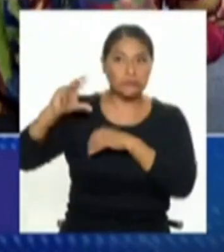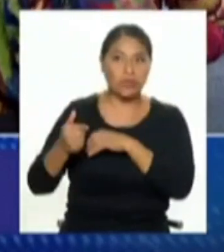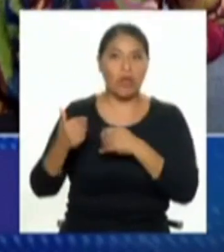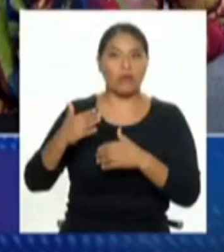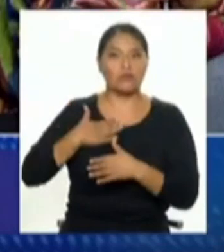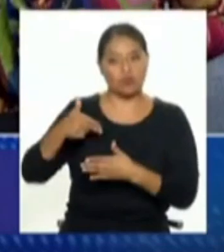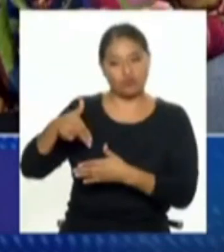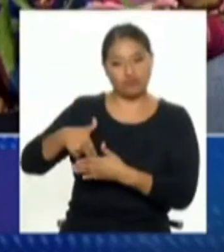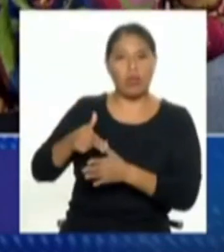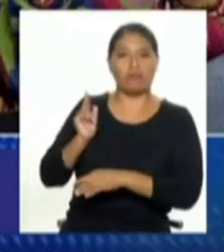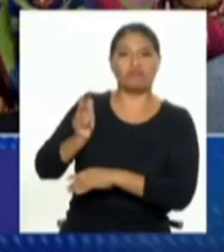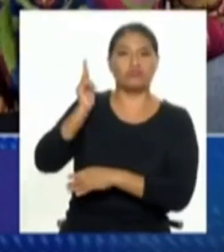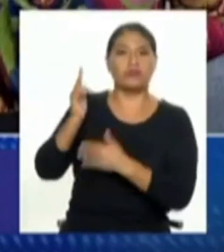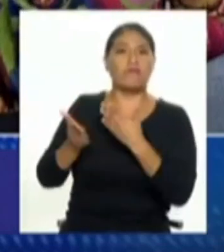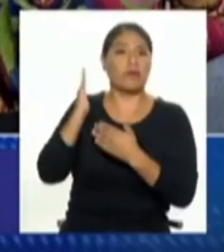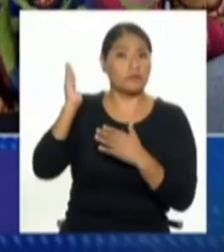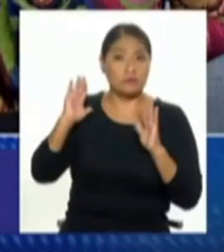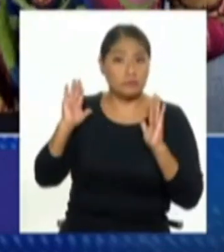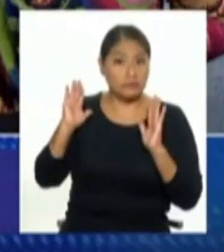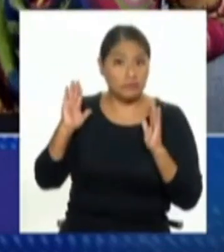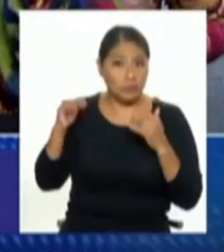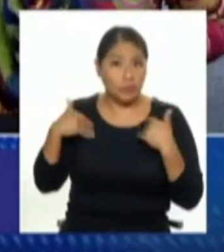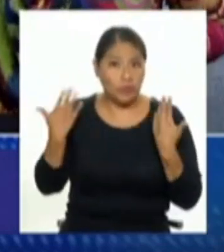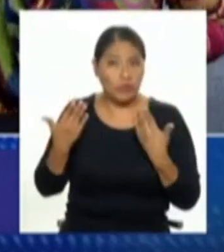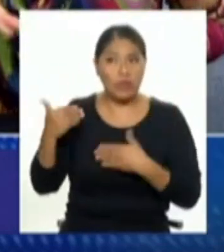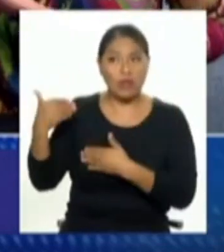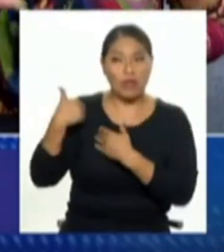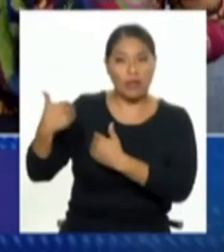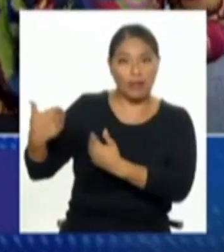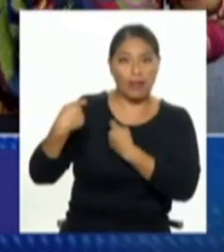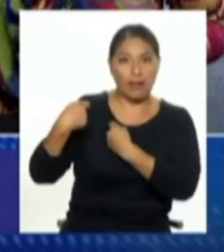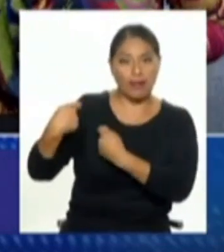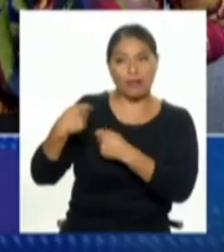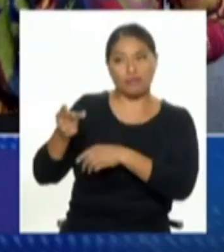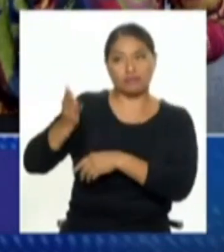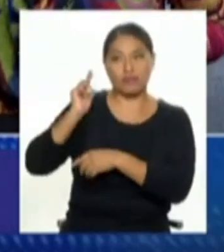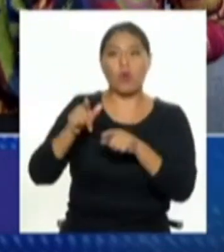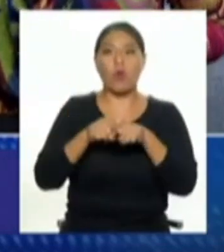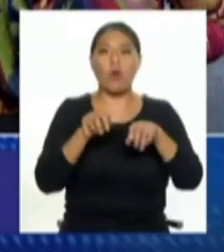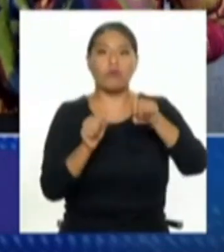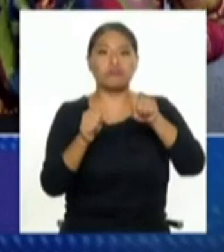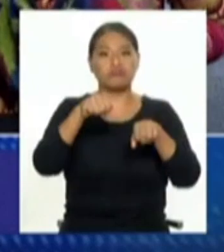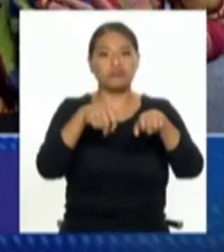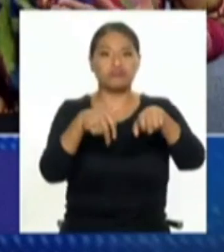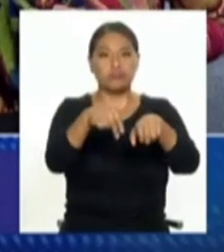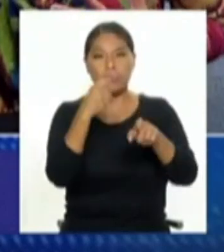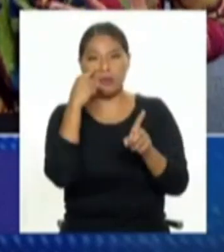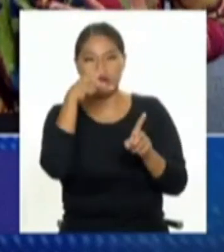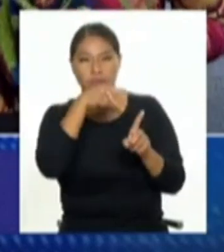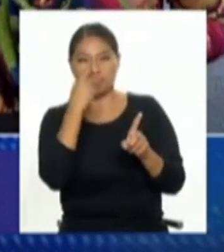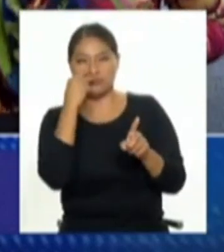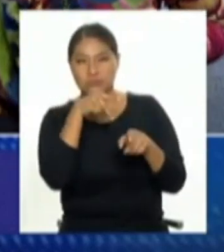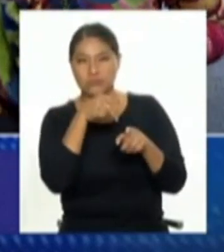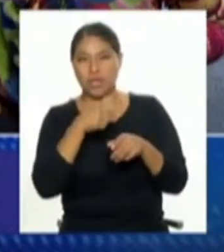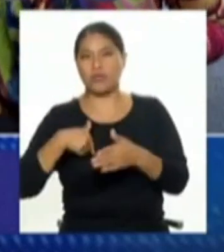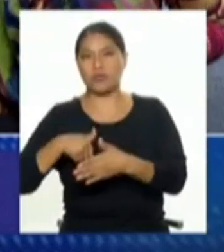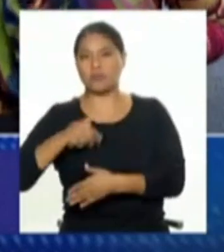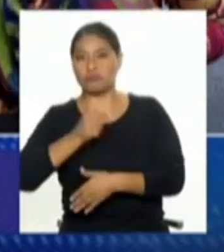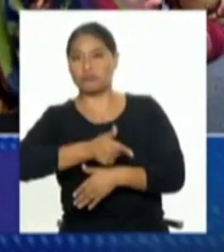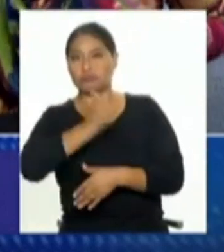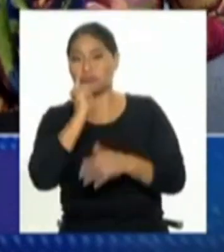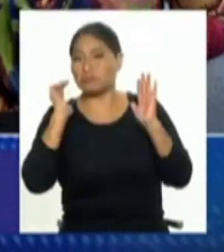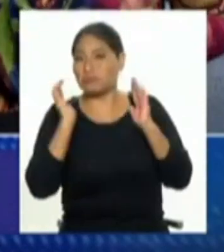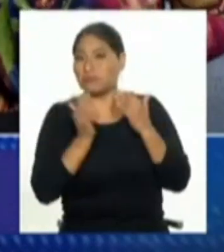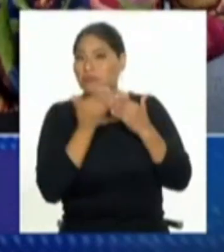así desproporcionar podría ser la situación o eventualmente veo un motorizado que me cayó mal y en mi desesperación ¡pa! le